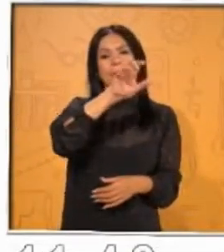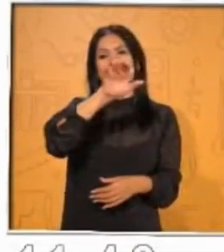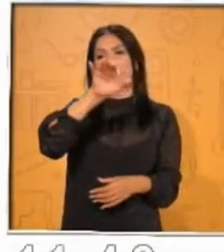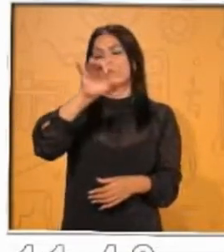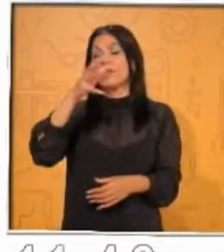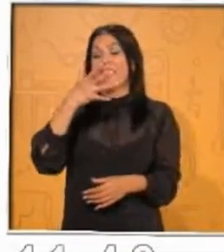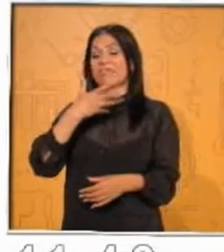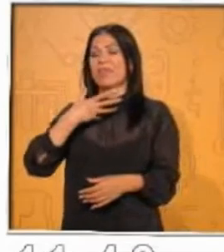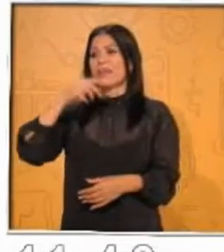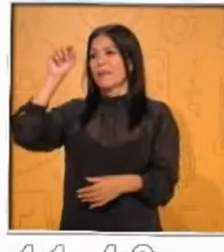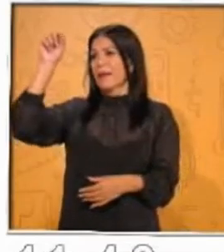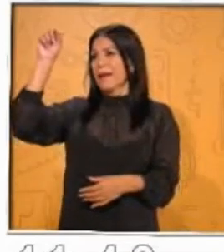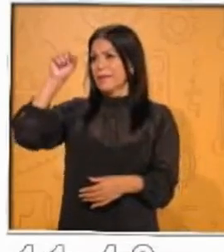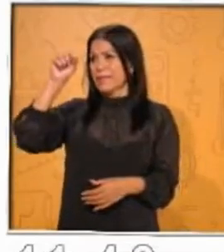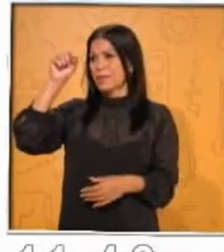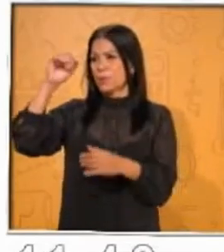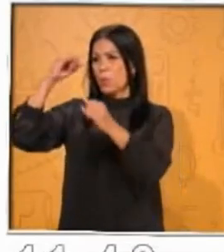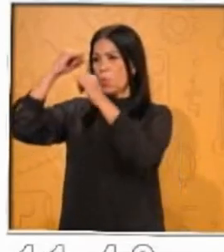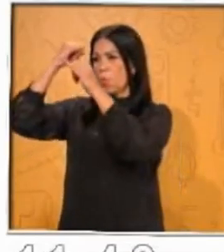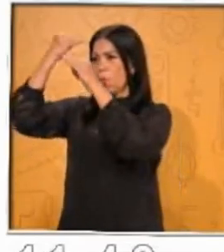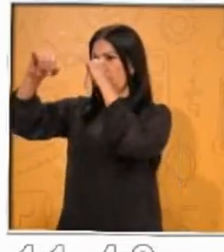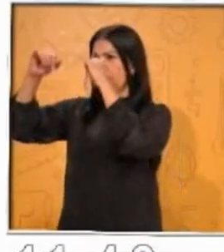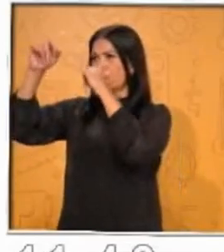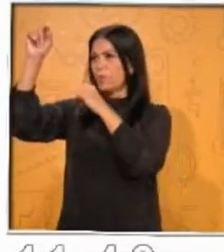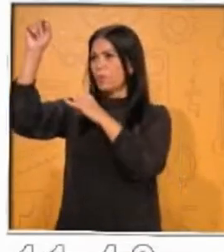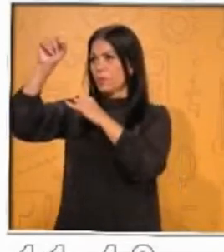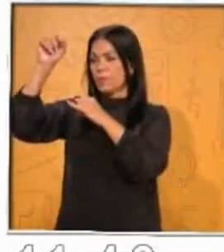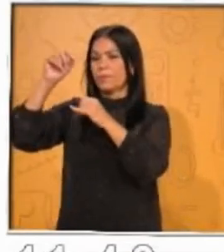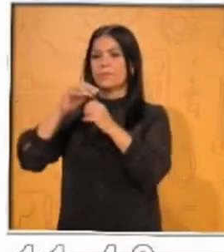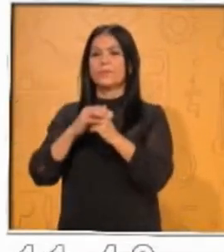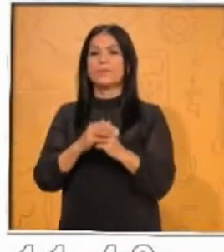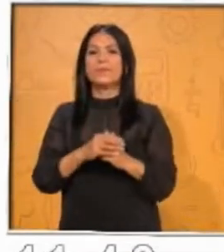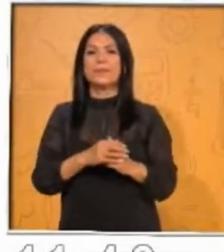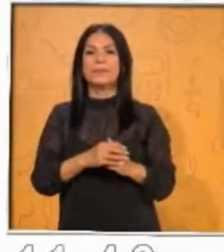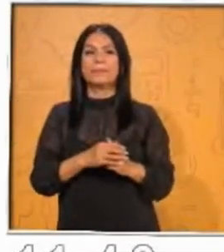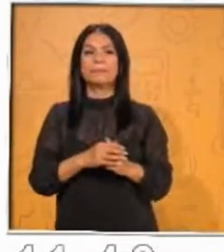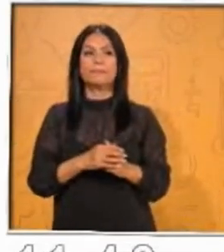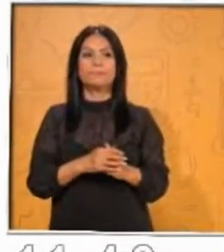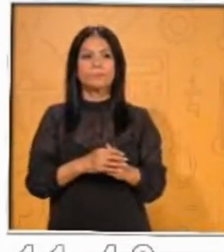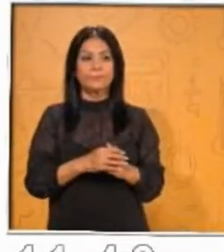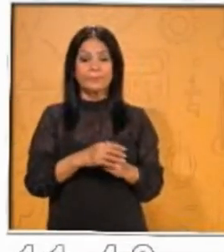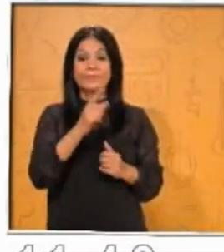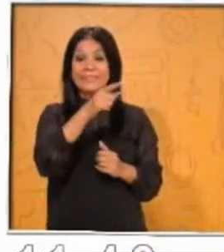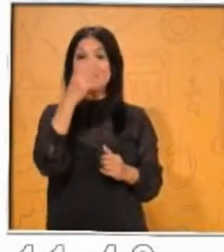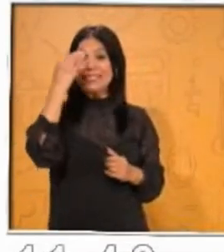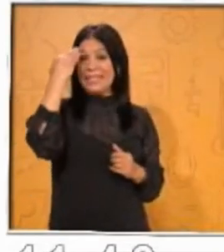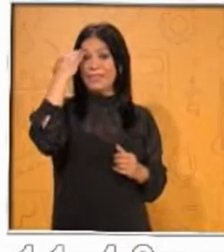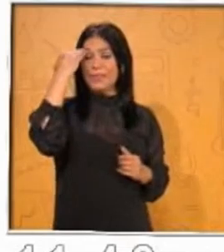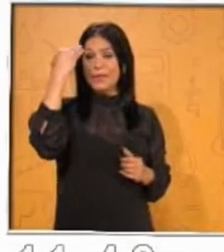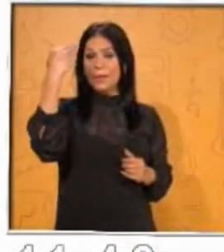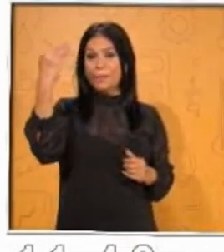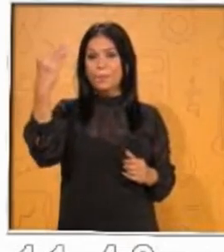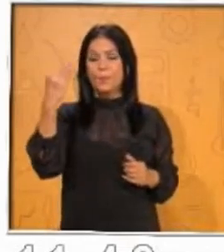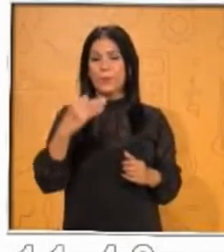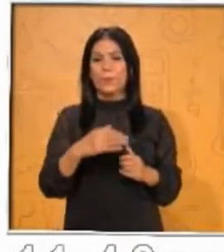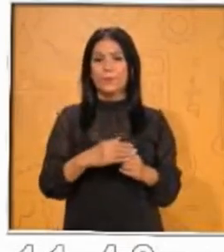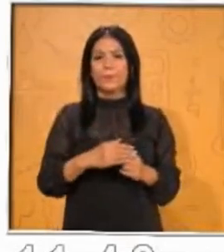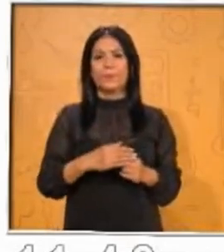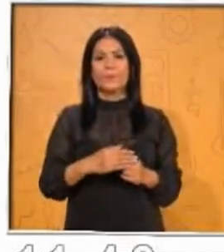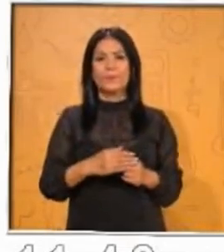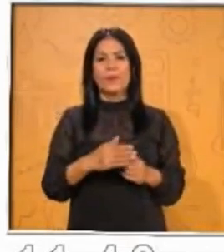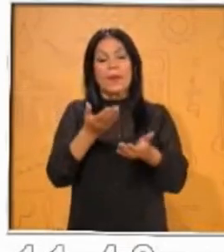yo o él. Él habló, él comió, ¿de acuerdo? El tiempo presente es lo que estoy